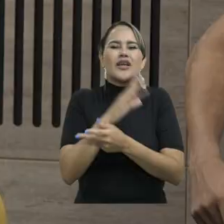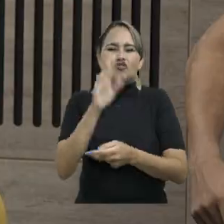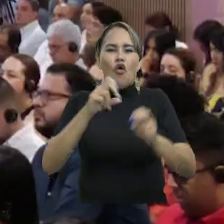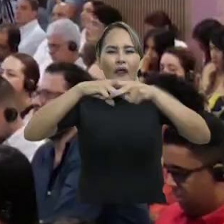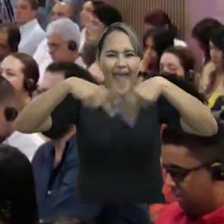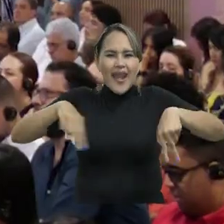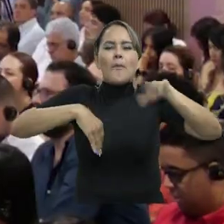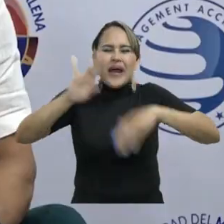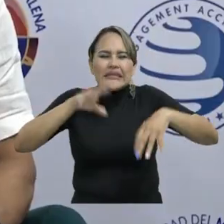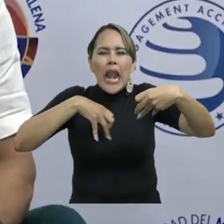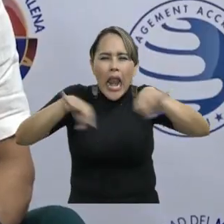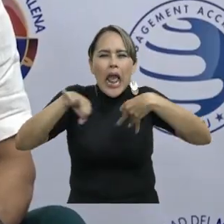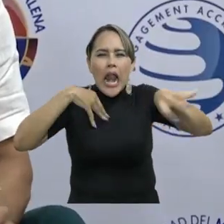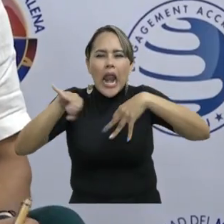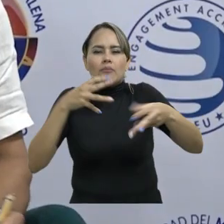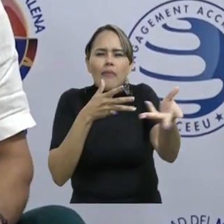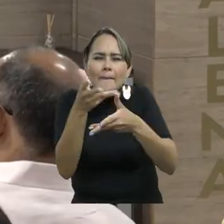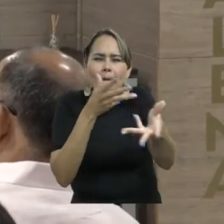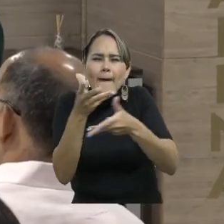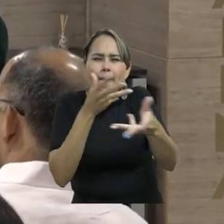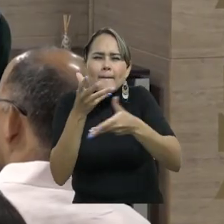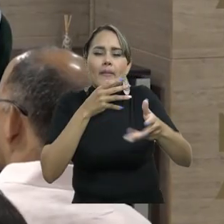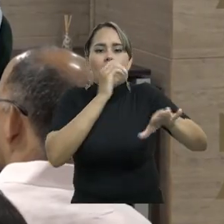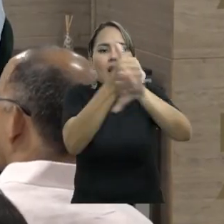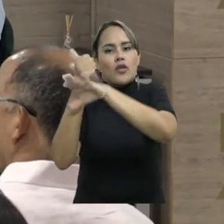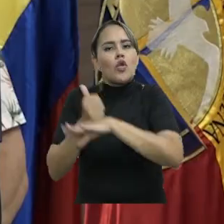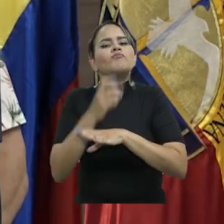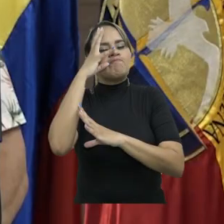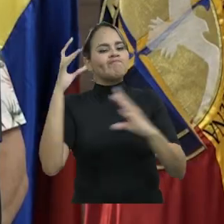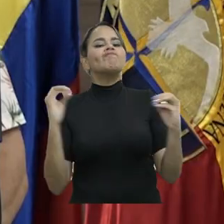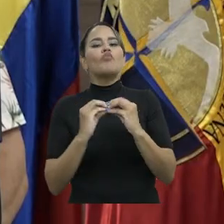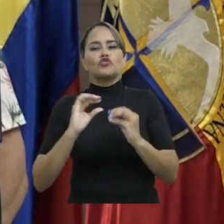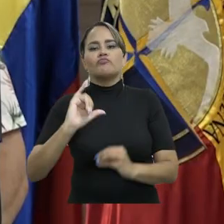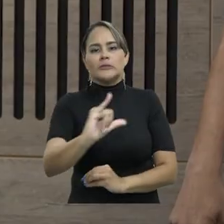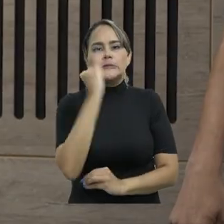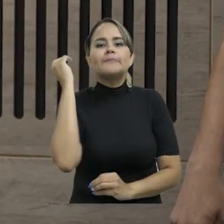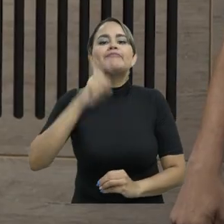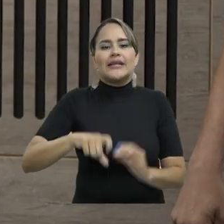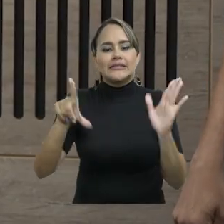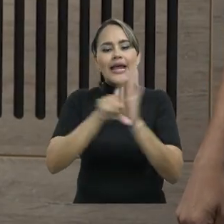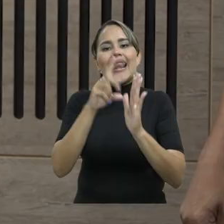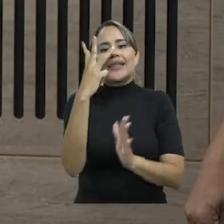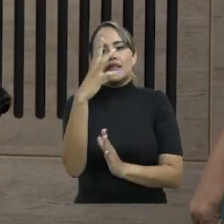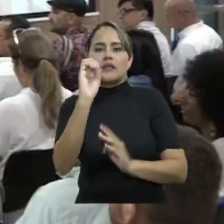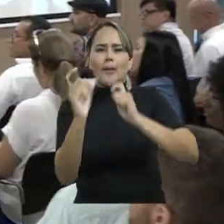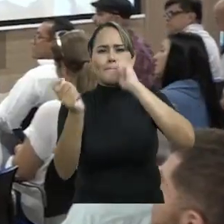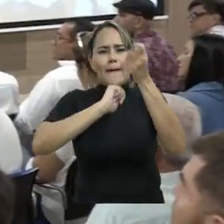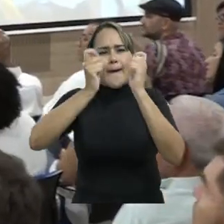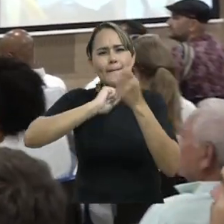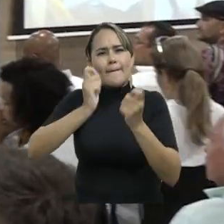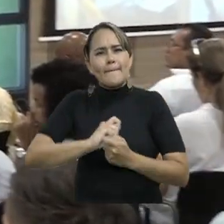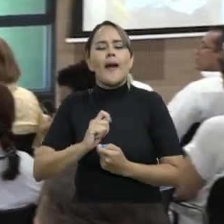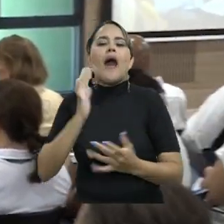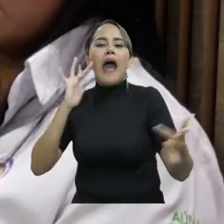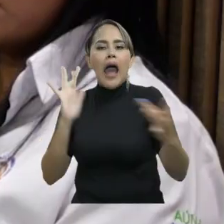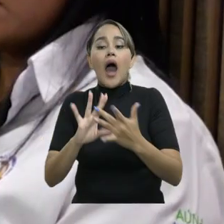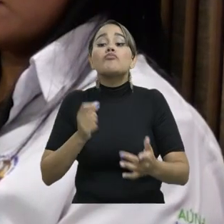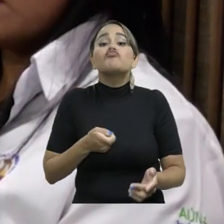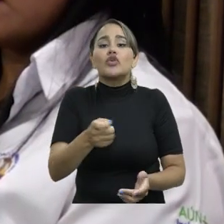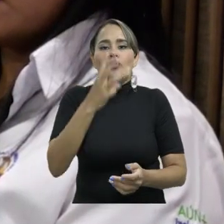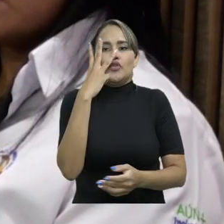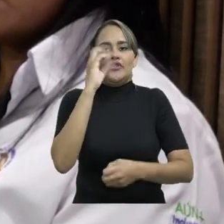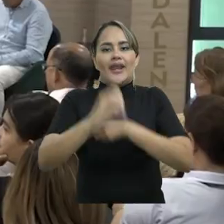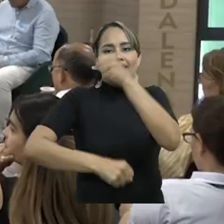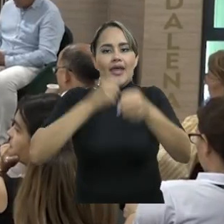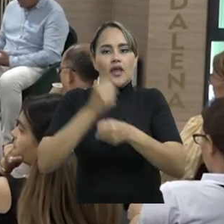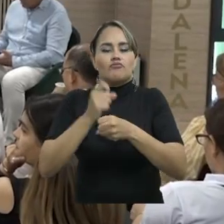tres ejes fundamentales de la intervención en la que los rectores coincidieron en la necesidad de la reforma a la ley 30 pensada hacia los